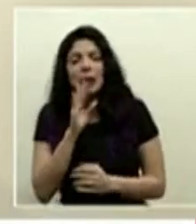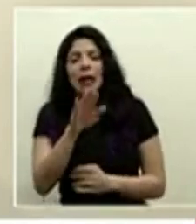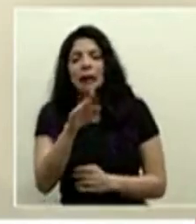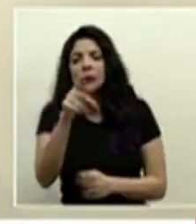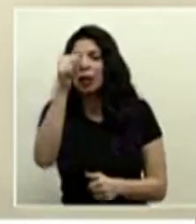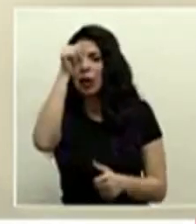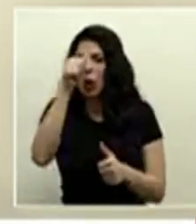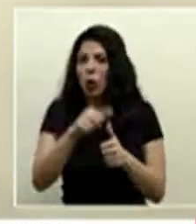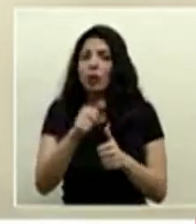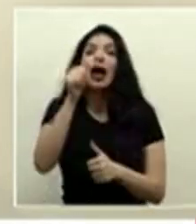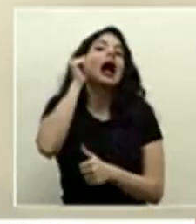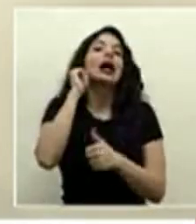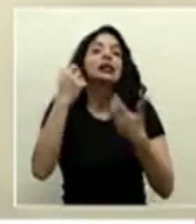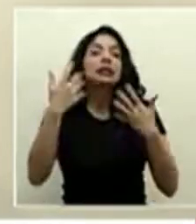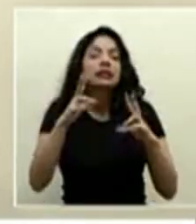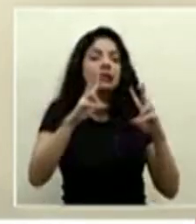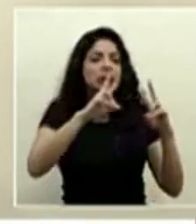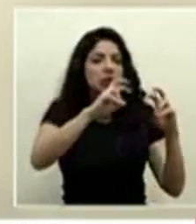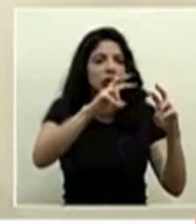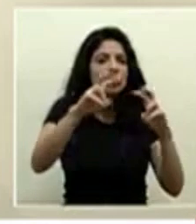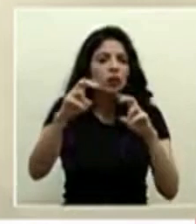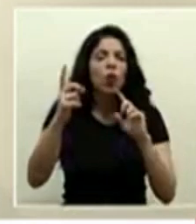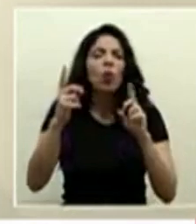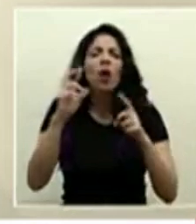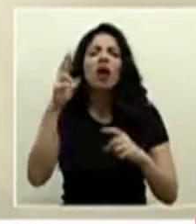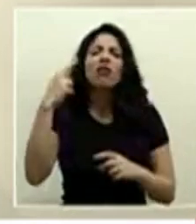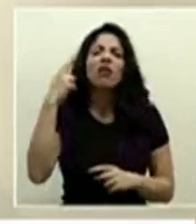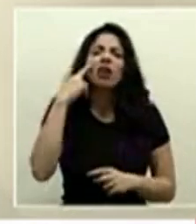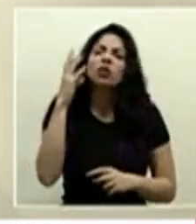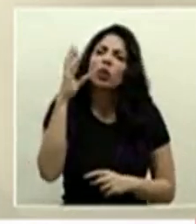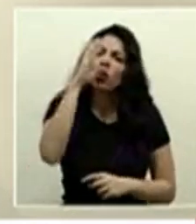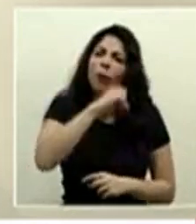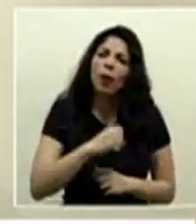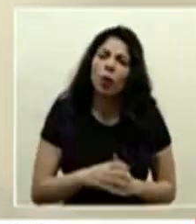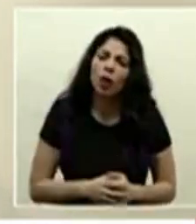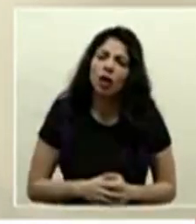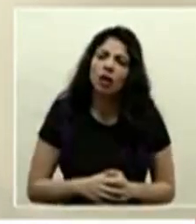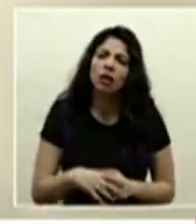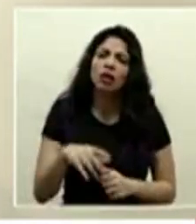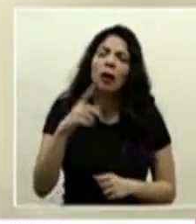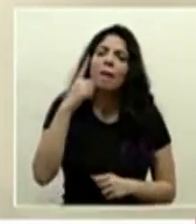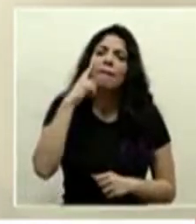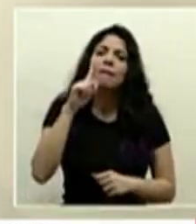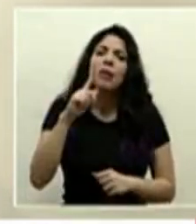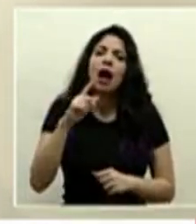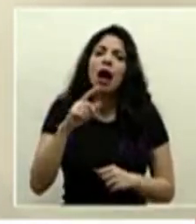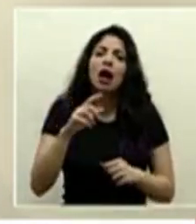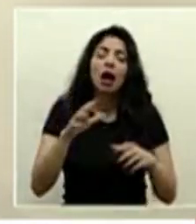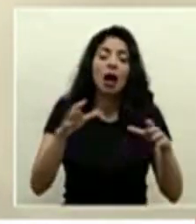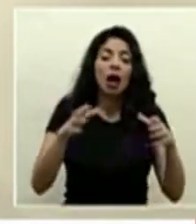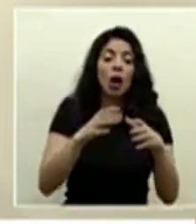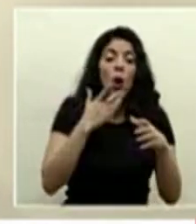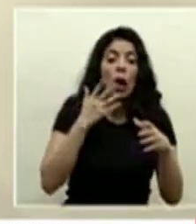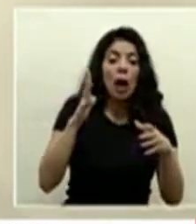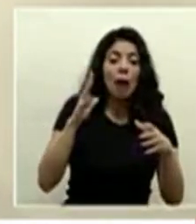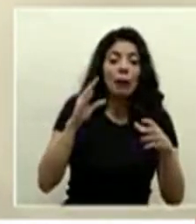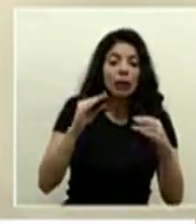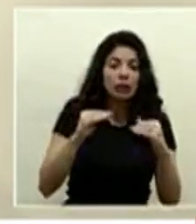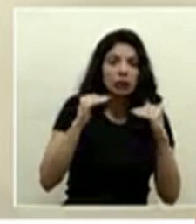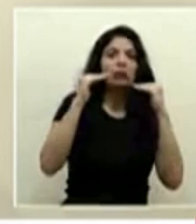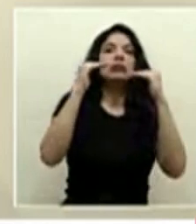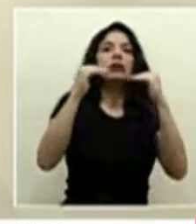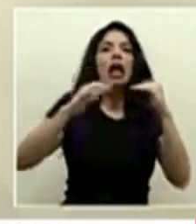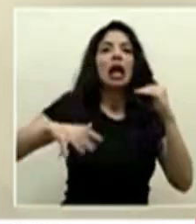ayer estuvimos repasando los parámetros que se toman en consideración para elevar un cantón de alerta amarilla a alerta